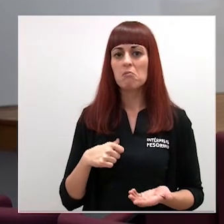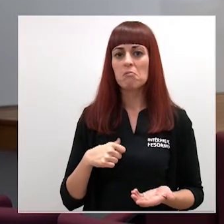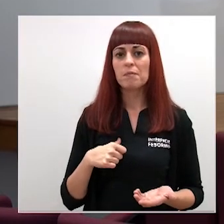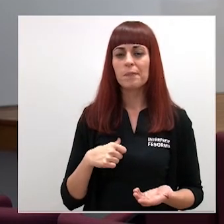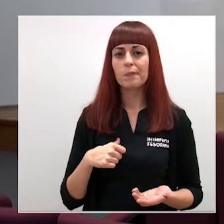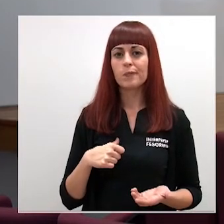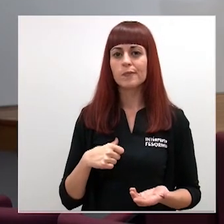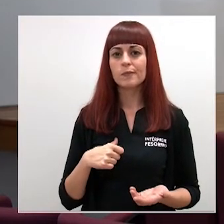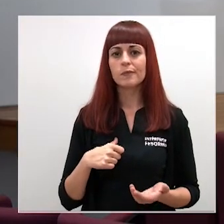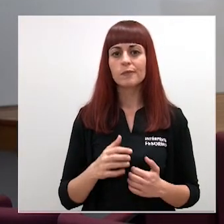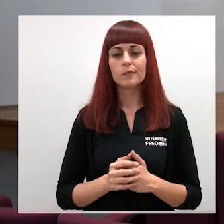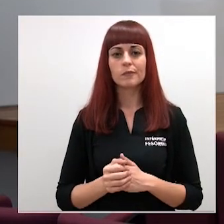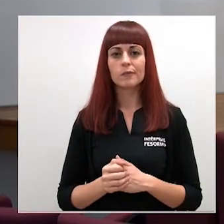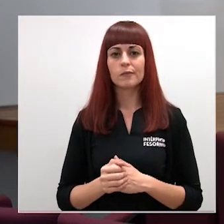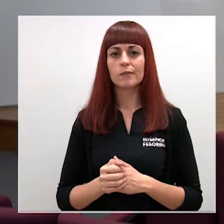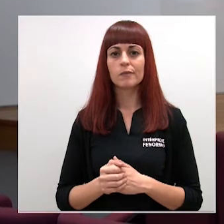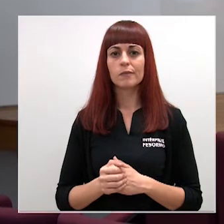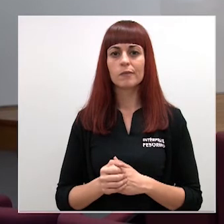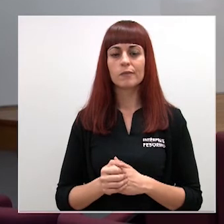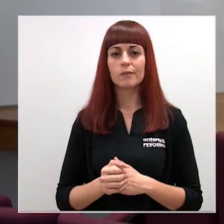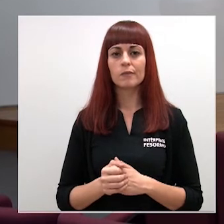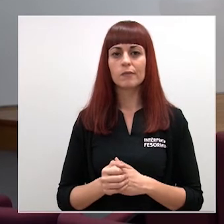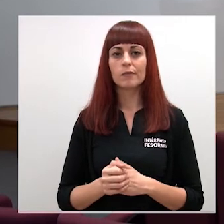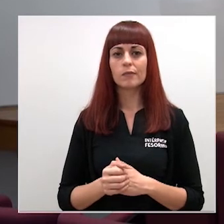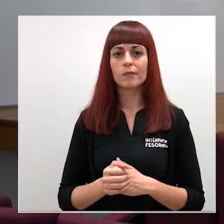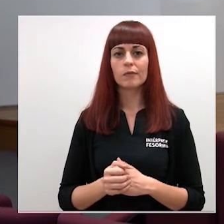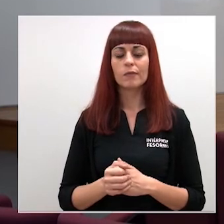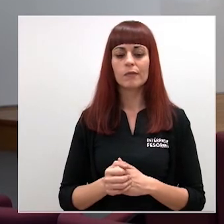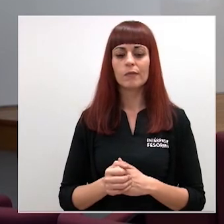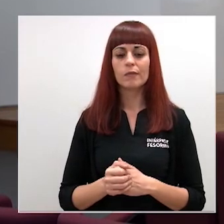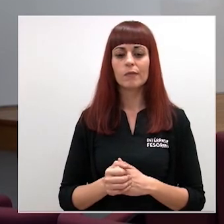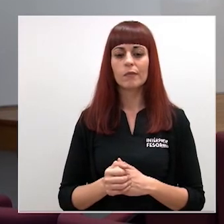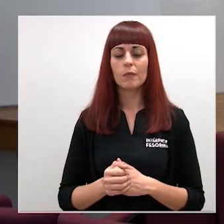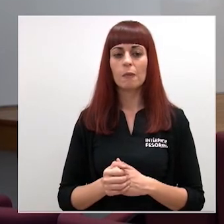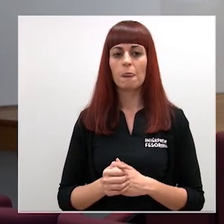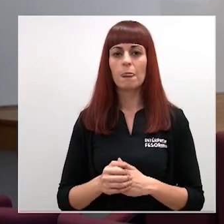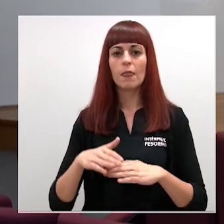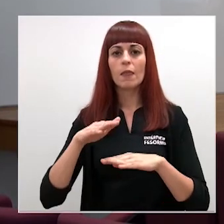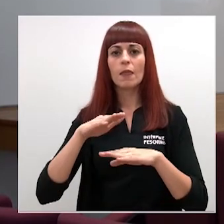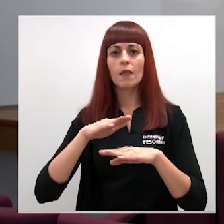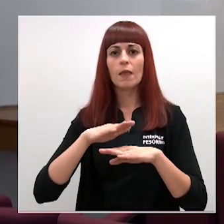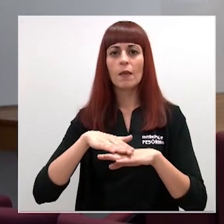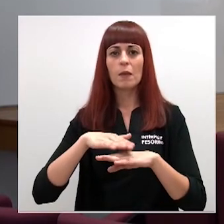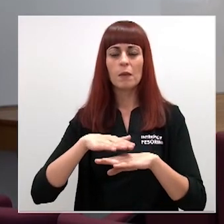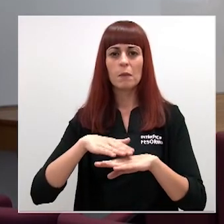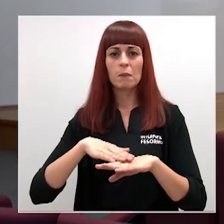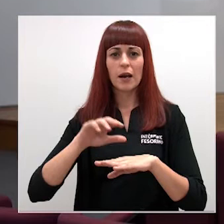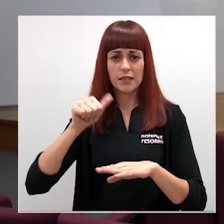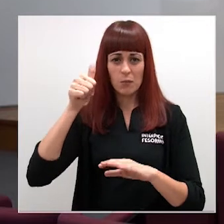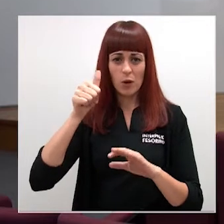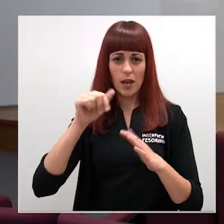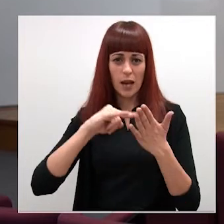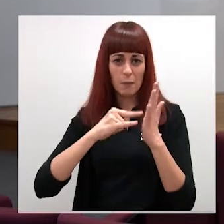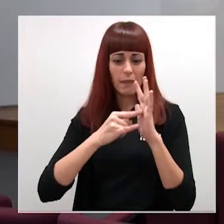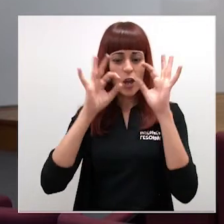se ha comprado de esos terrenos para conseguir que se apruebe el PORN en plan de ordenación de recursos